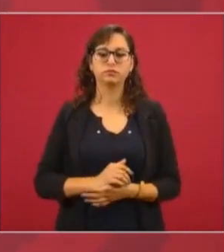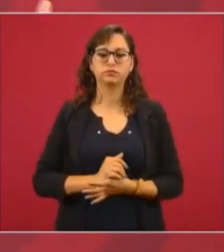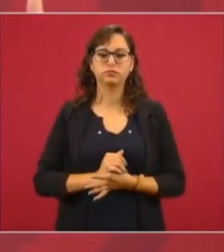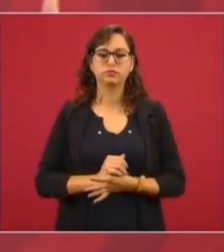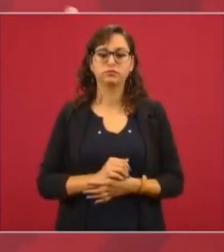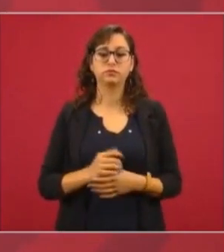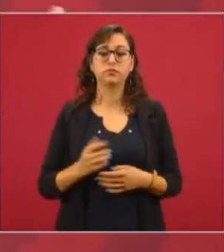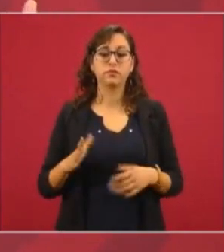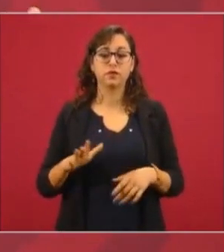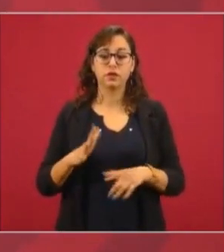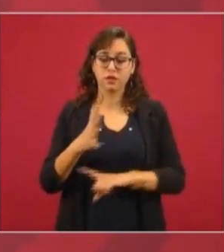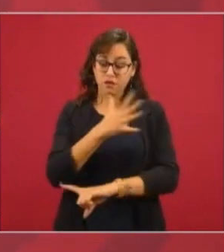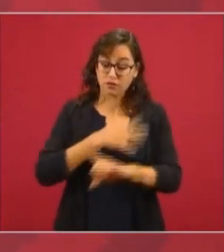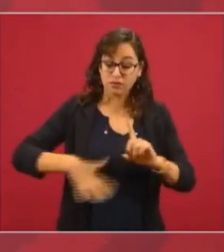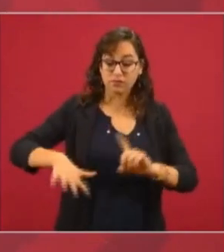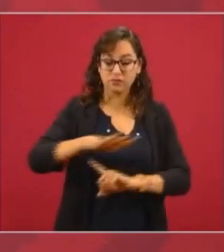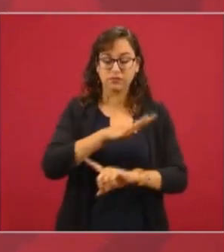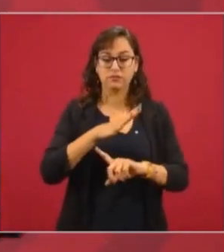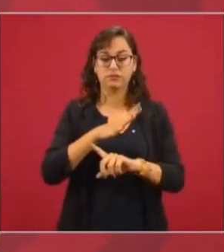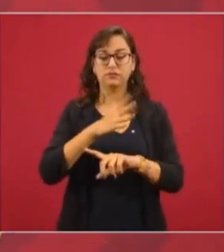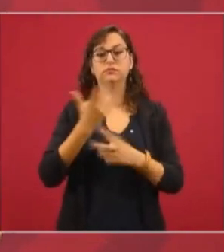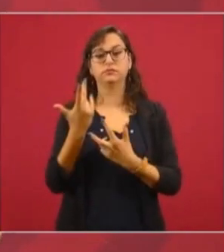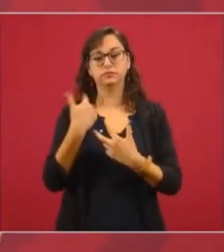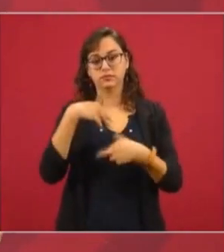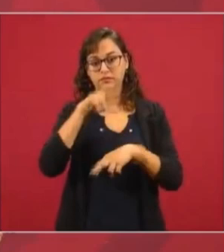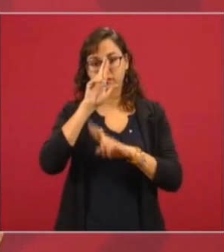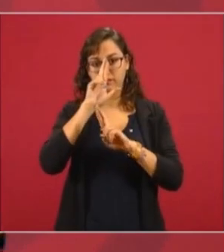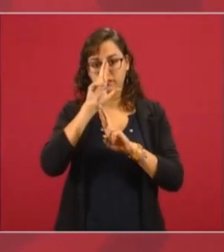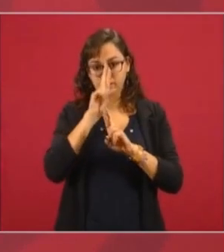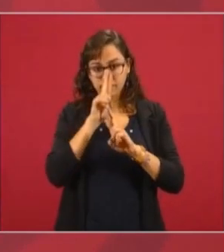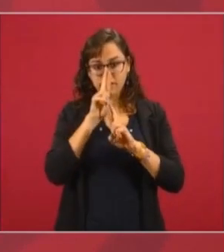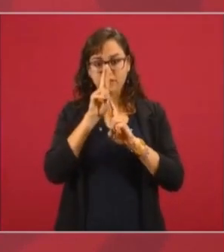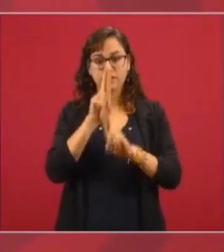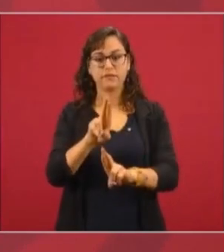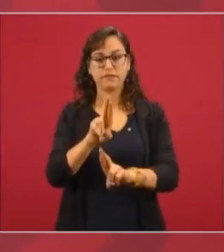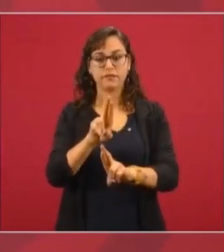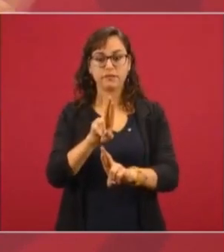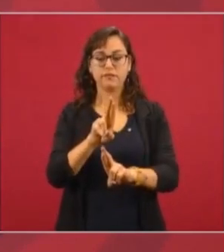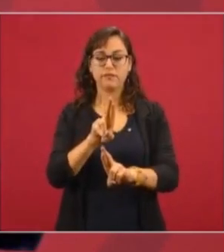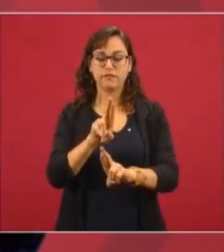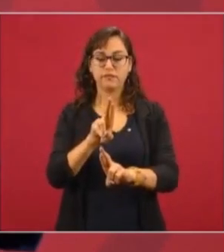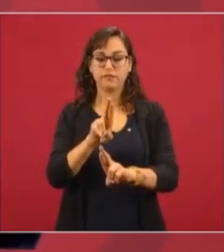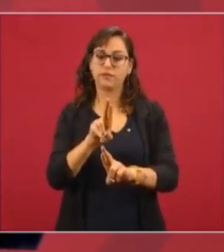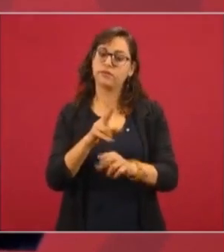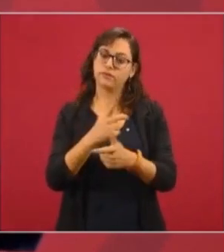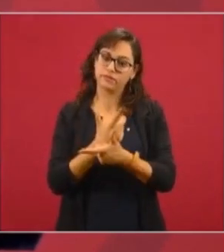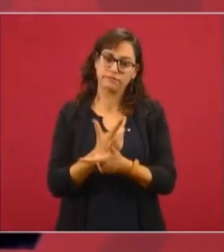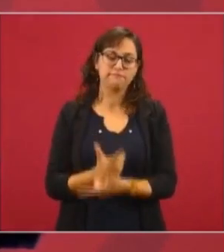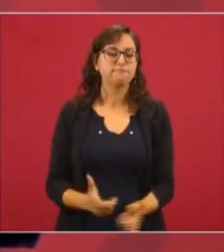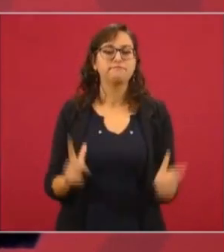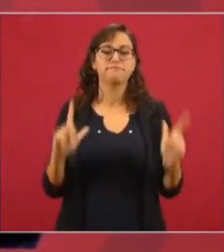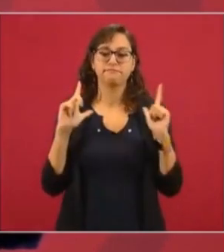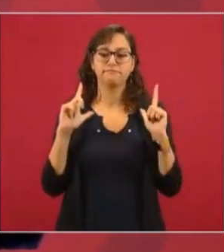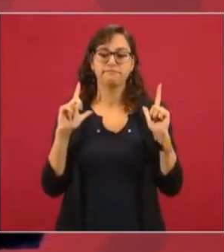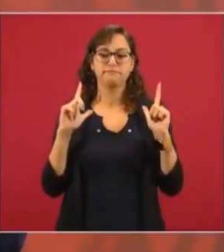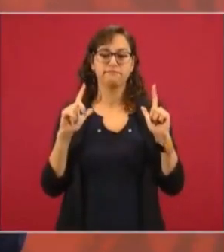esto en el marco del respeto y de las libertades.